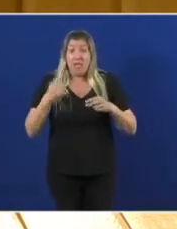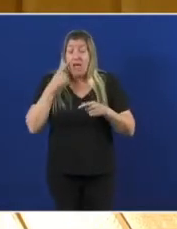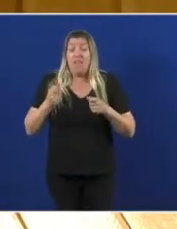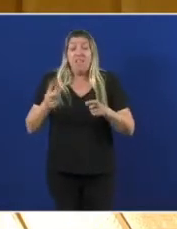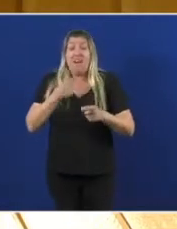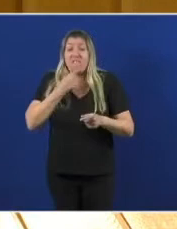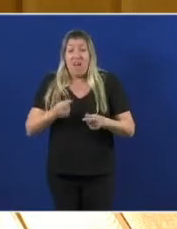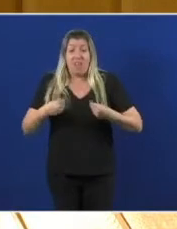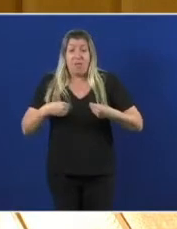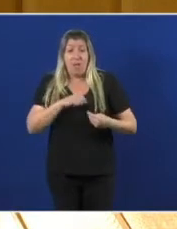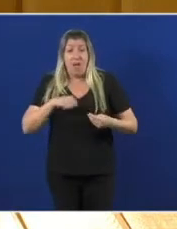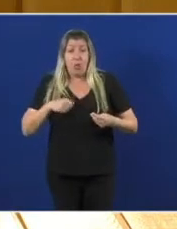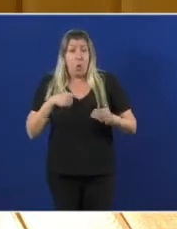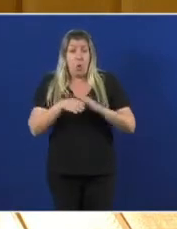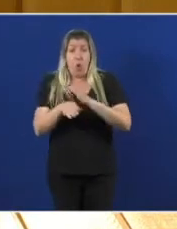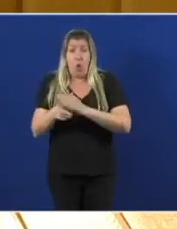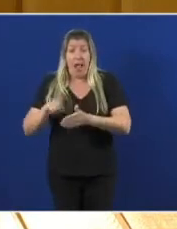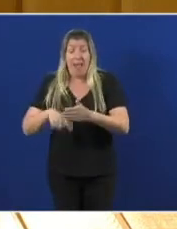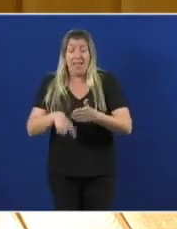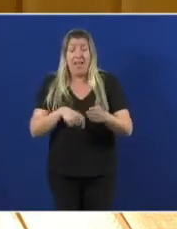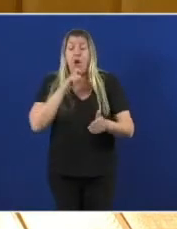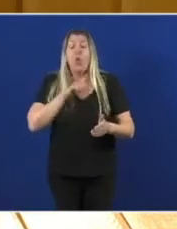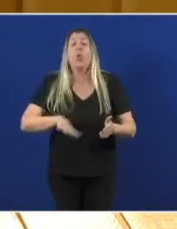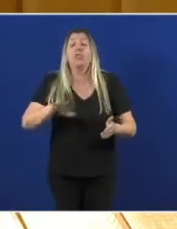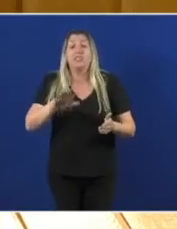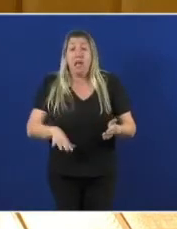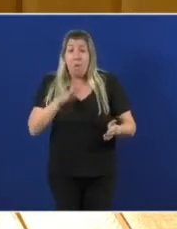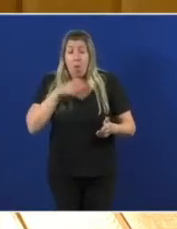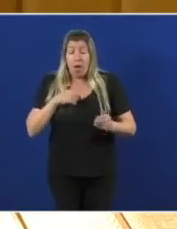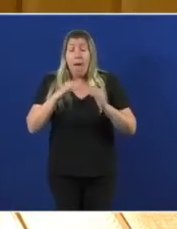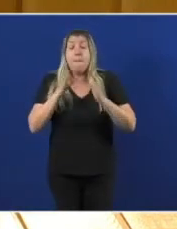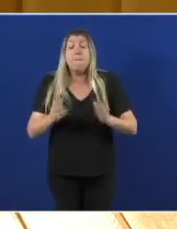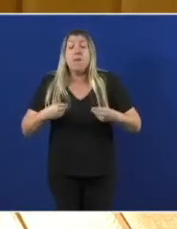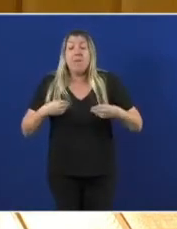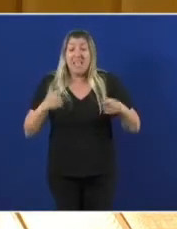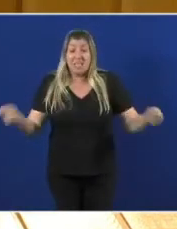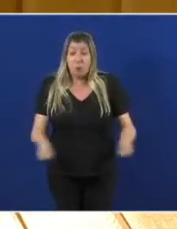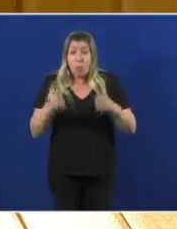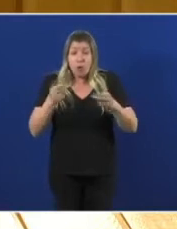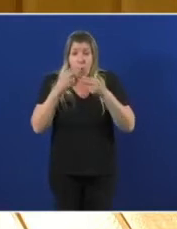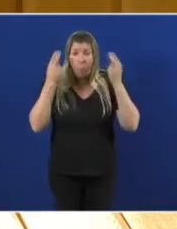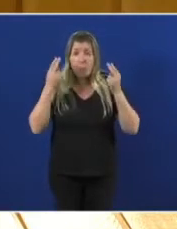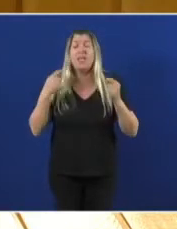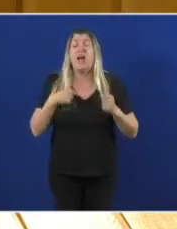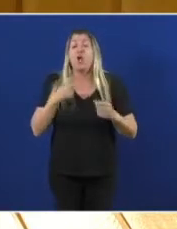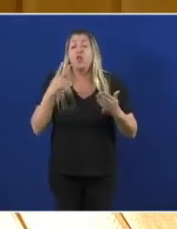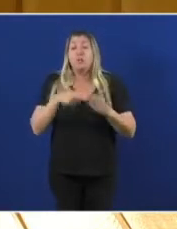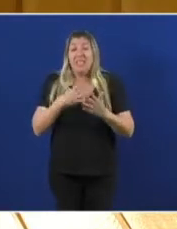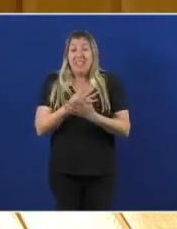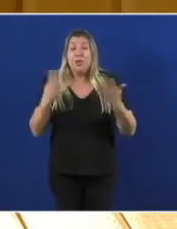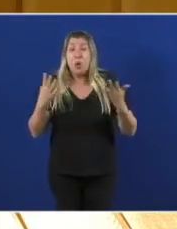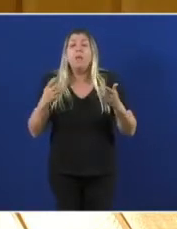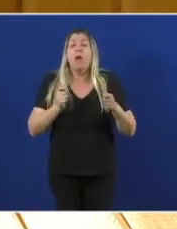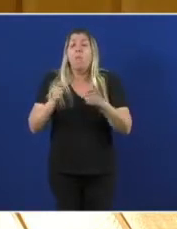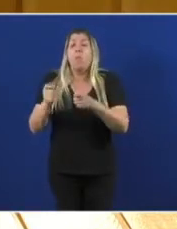vou lle dar un dato saben cantas vivendas de promoción pública entregou en 2019 este